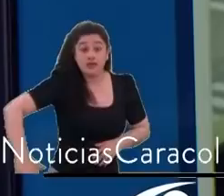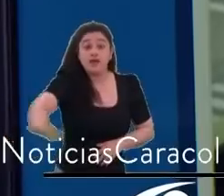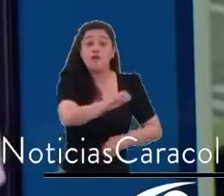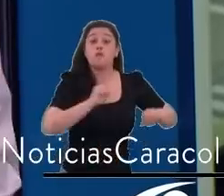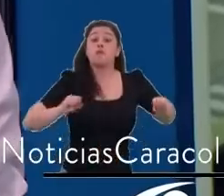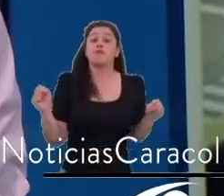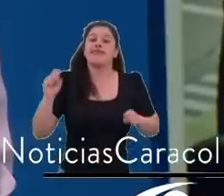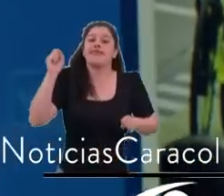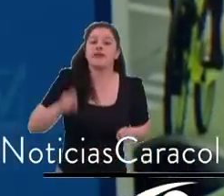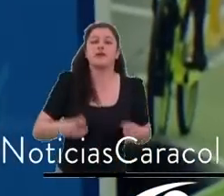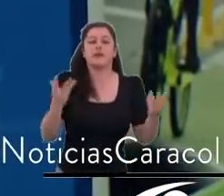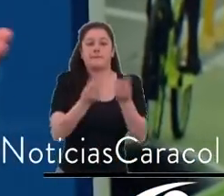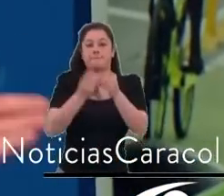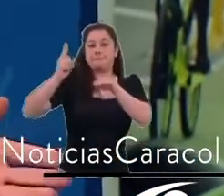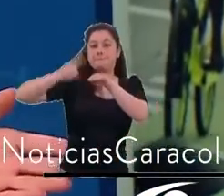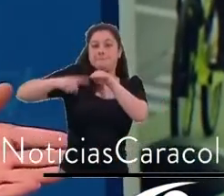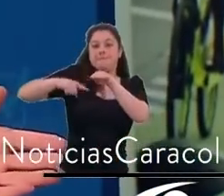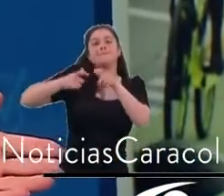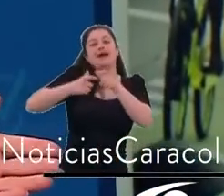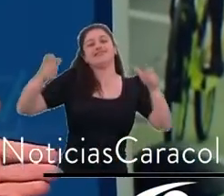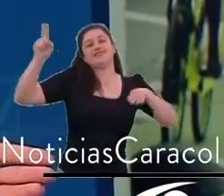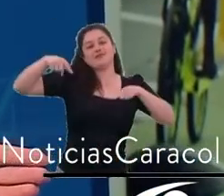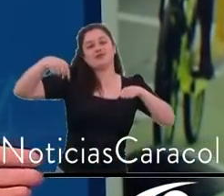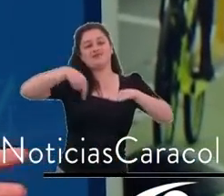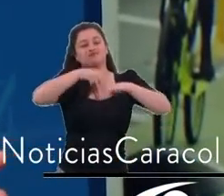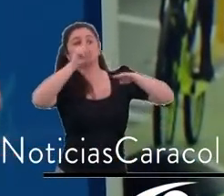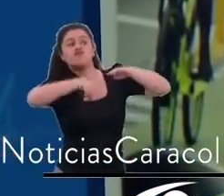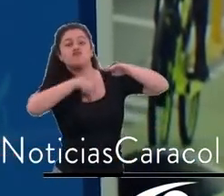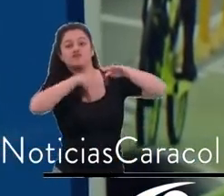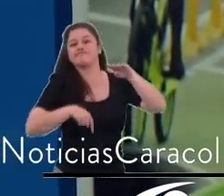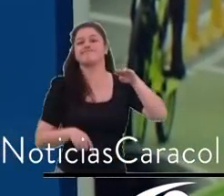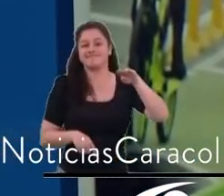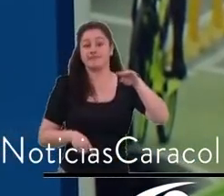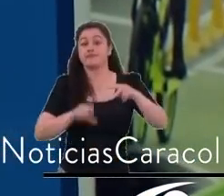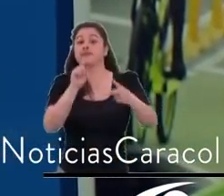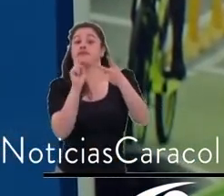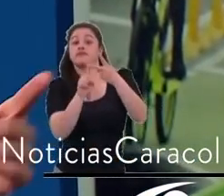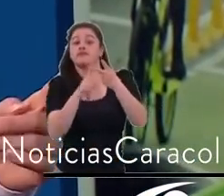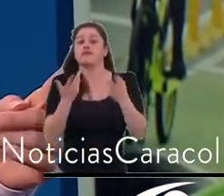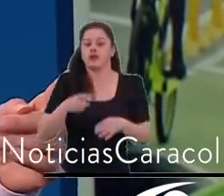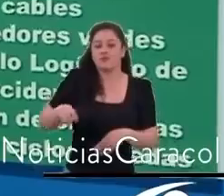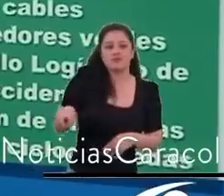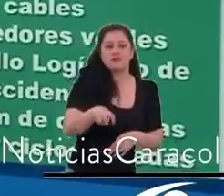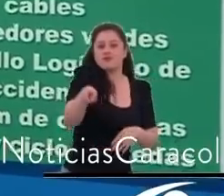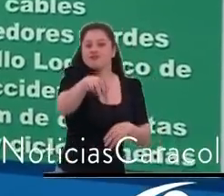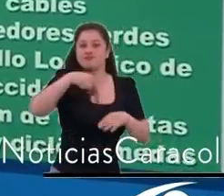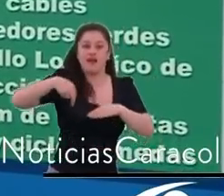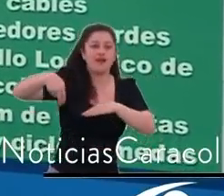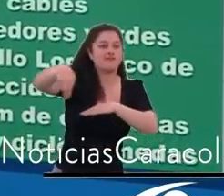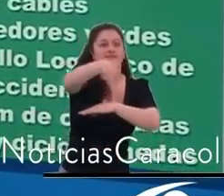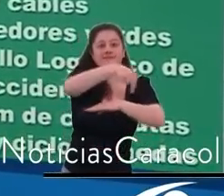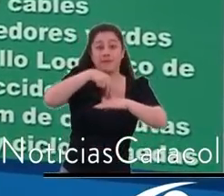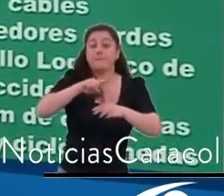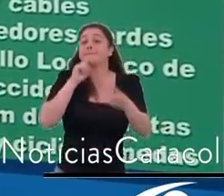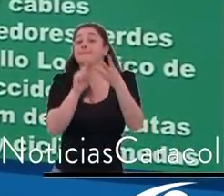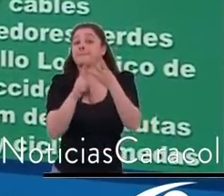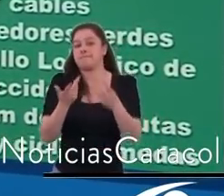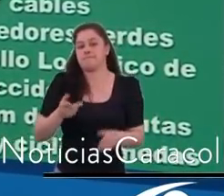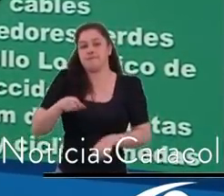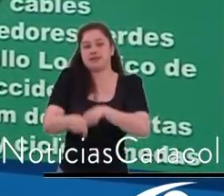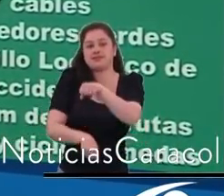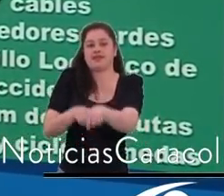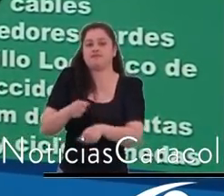caminando, pero hay muy malos andenes en Bogotá, antes hay que hacer mejores andenes y el tercer modo de transporte es la bicicleta que necesita tener su carril